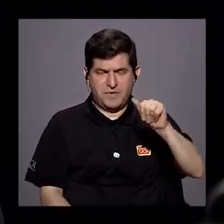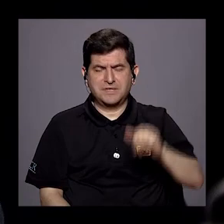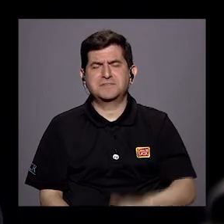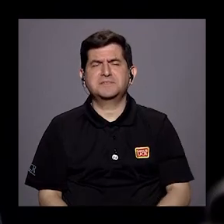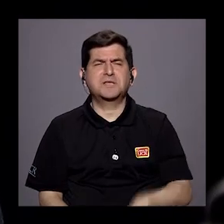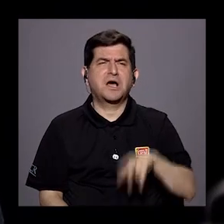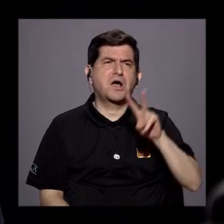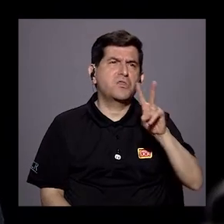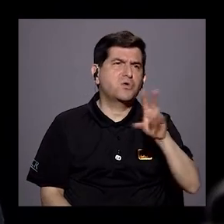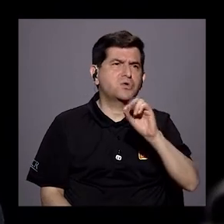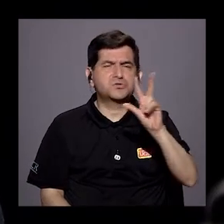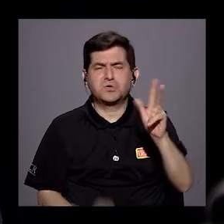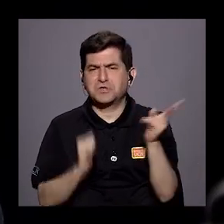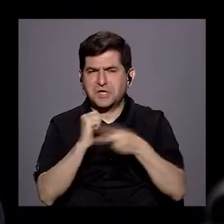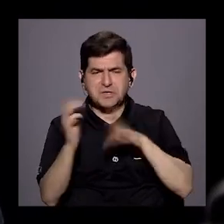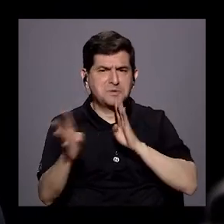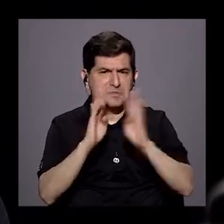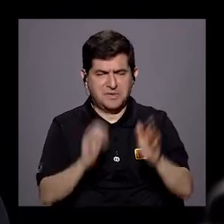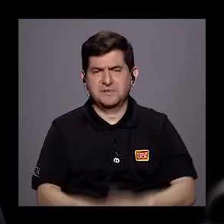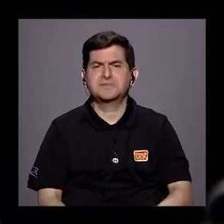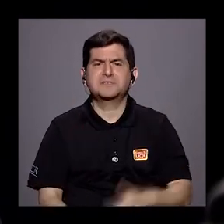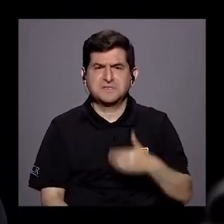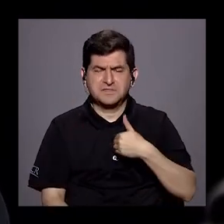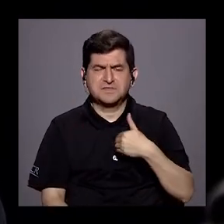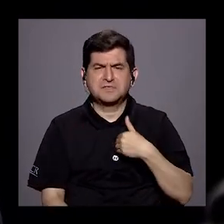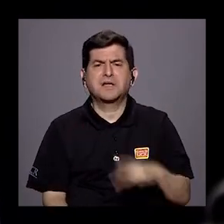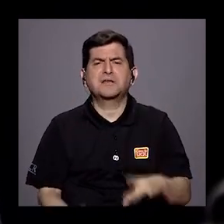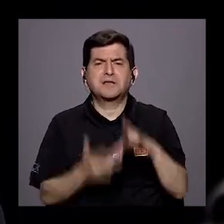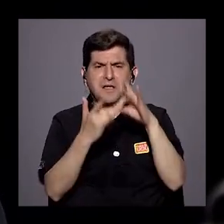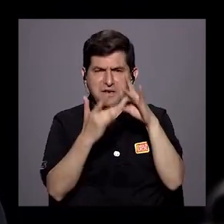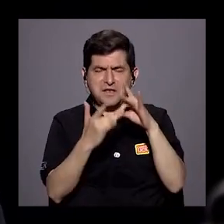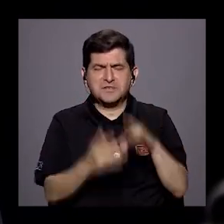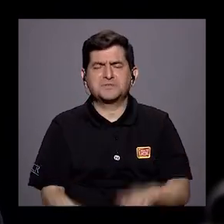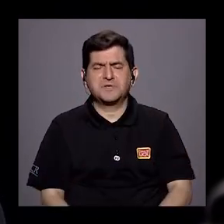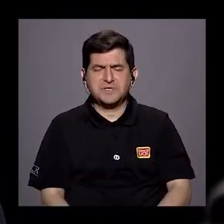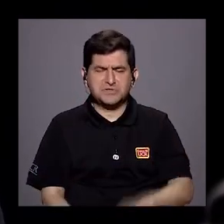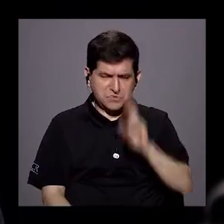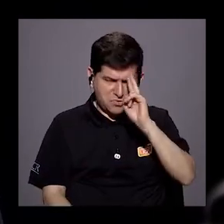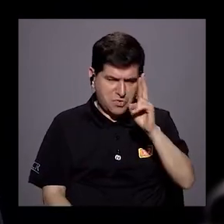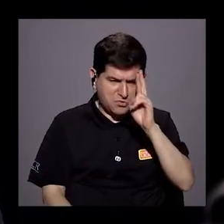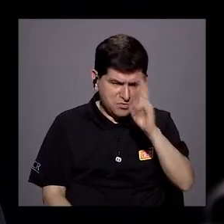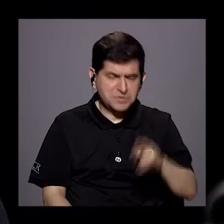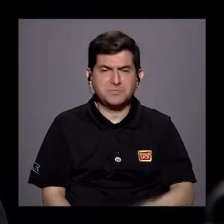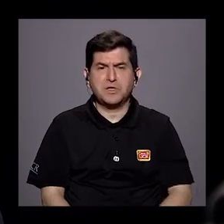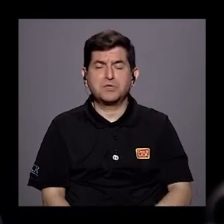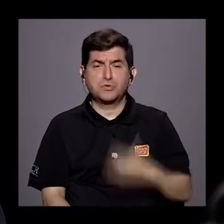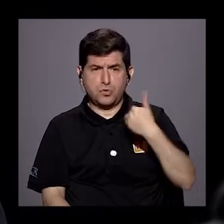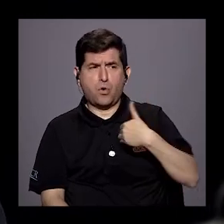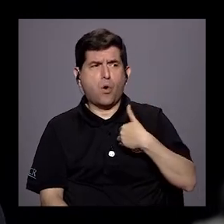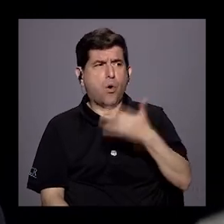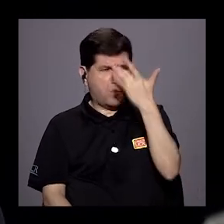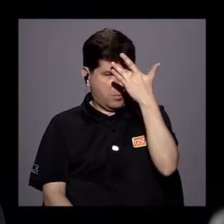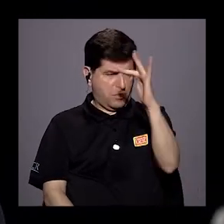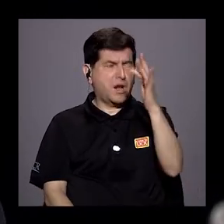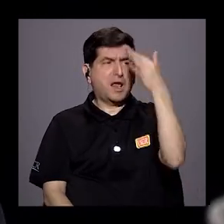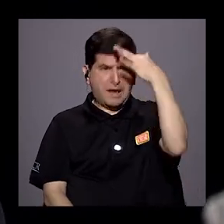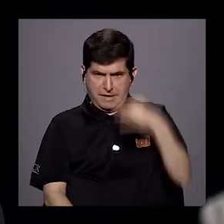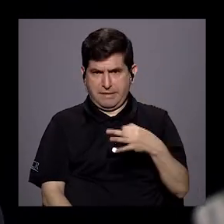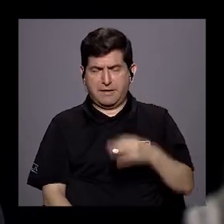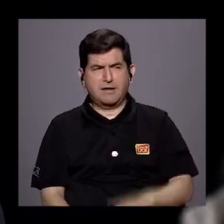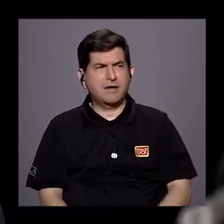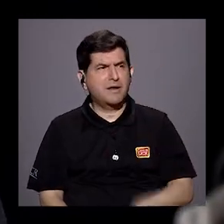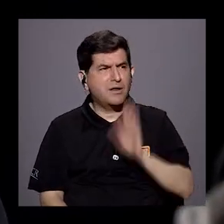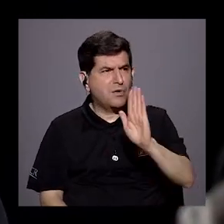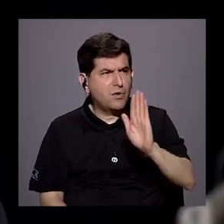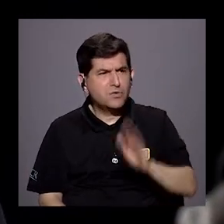don Rodolfo dos o tres veces, por supuesto. Tengo una especial aprecio y admiración por él. Me parece un hombre muy brillante. Y